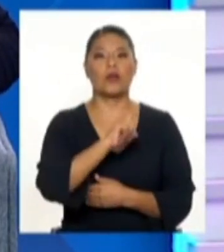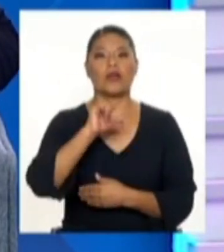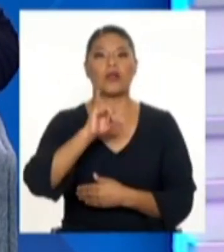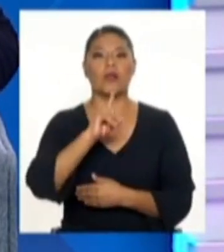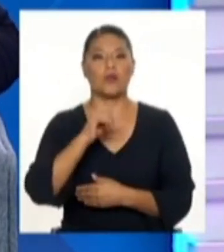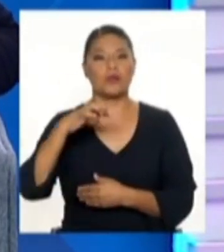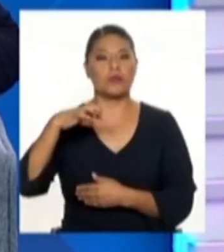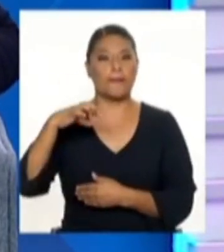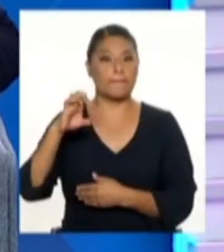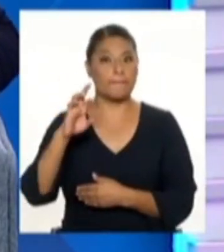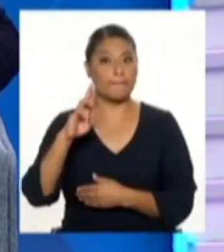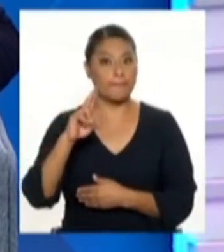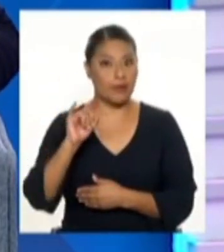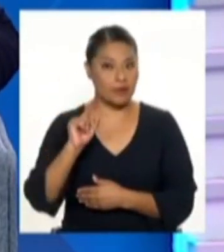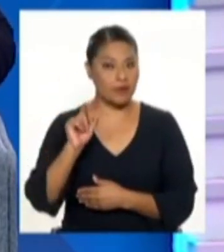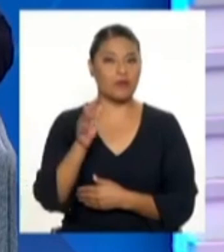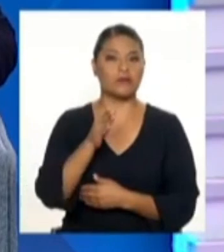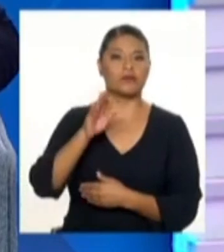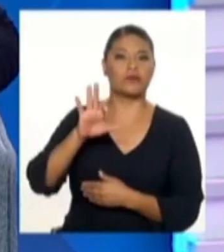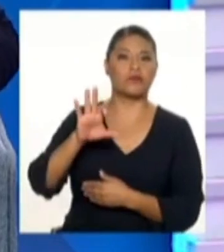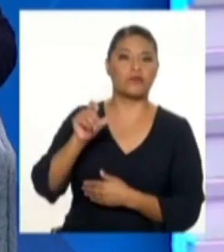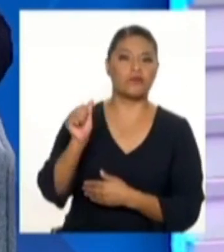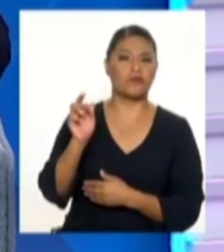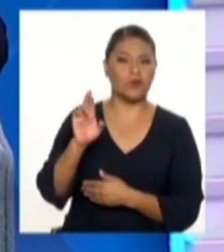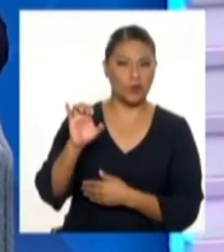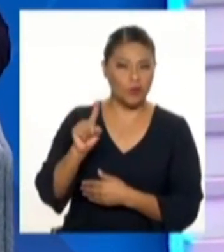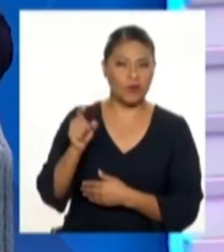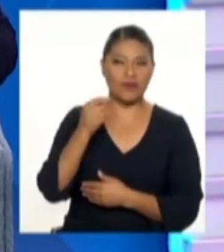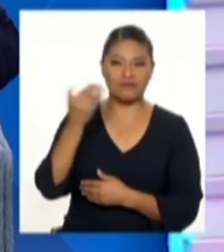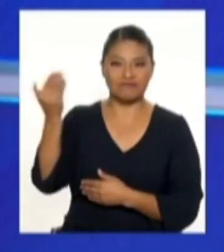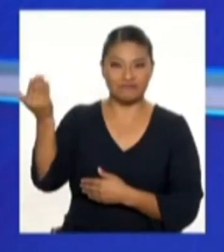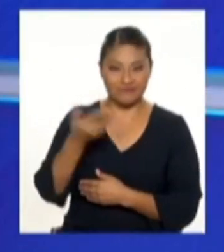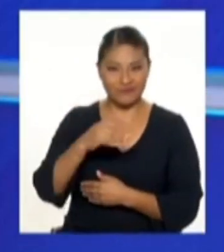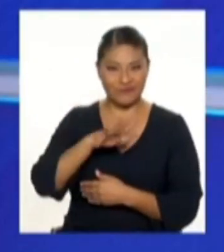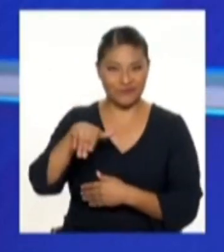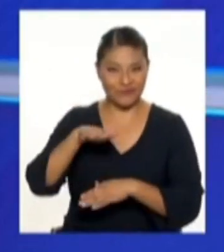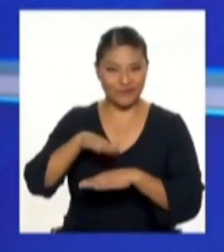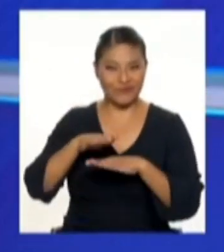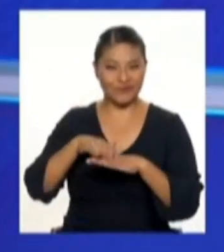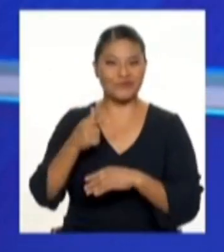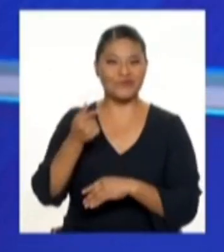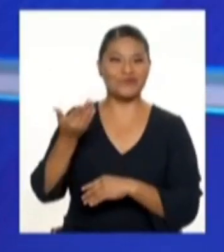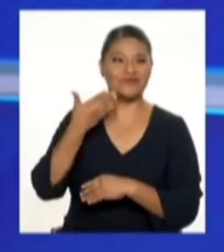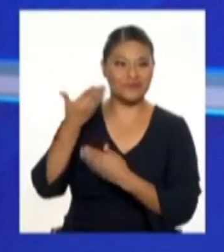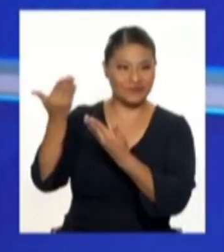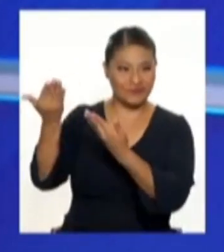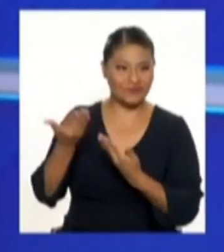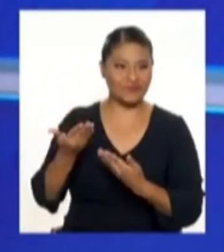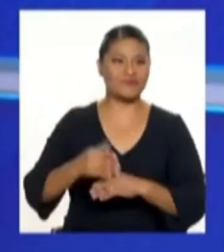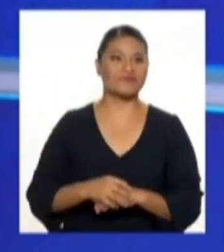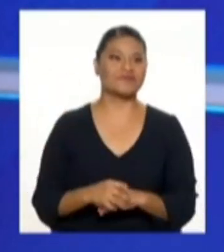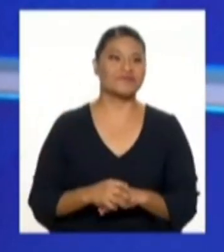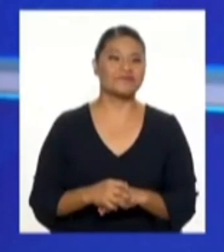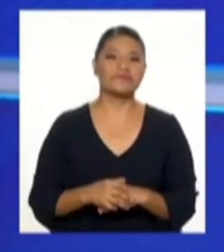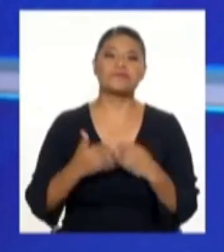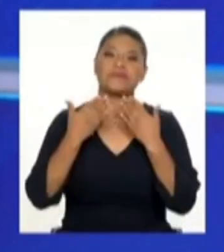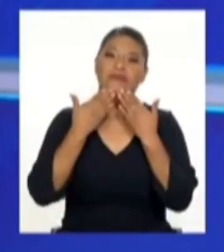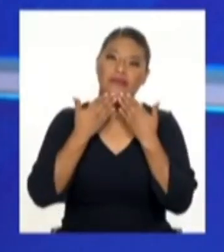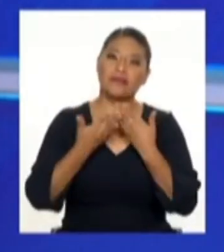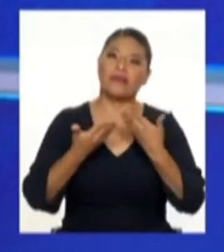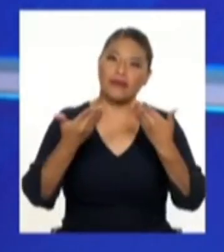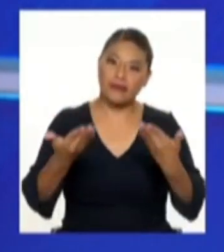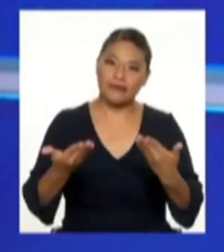él es Flores, él es el gobernador regional de Lambayeque. Buenas noches, muchas gracias por estar con nosotros, gobernador. Bien, muchas gracias Maite,